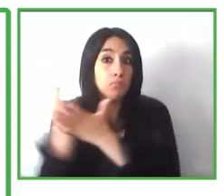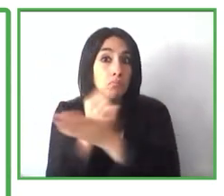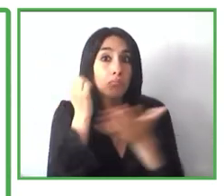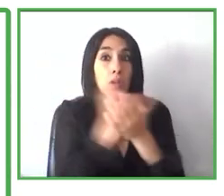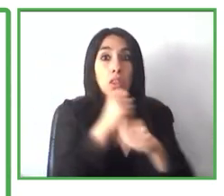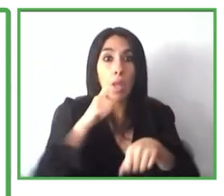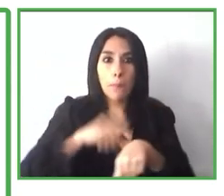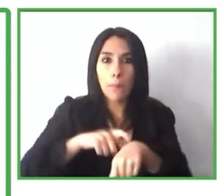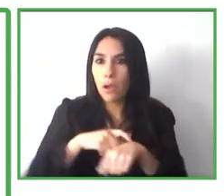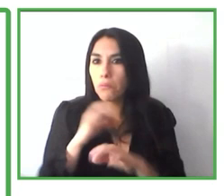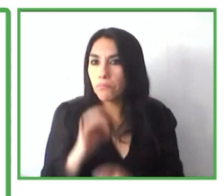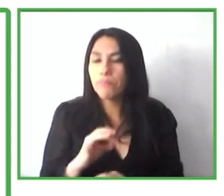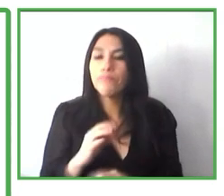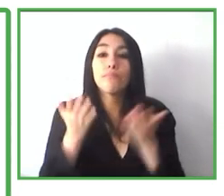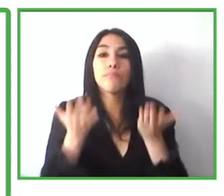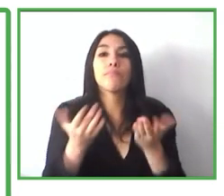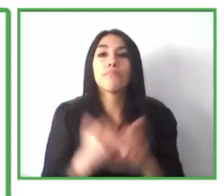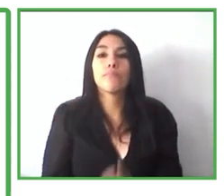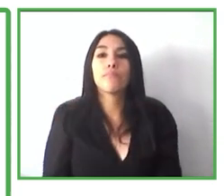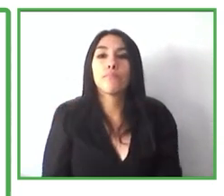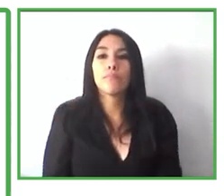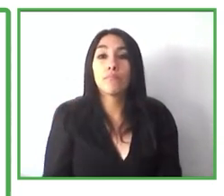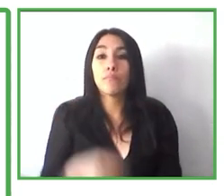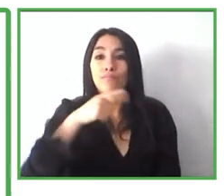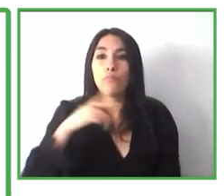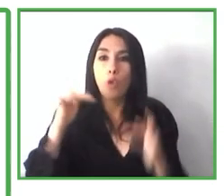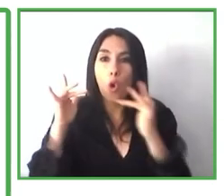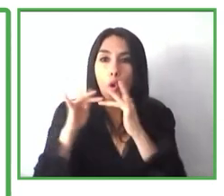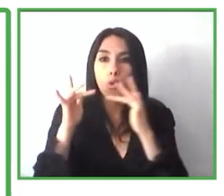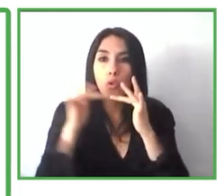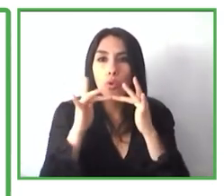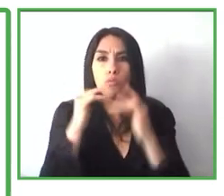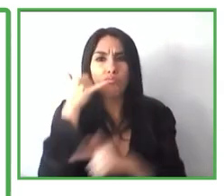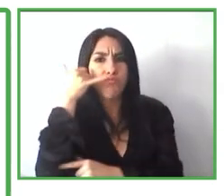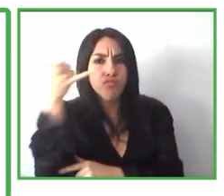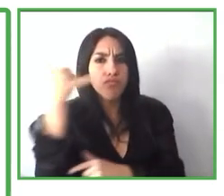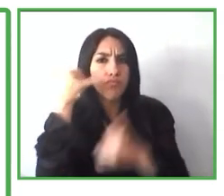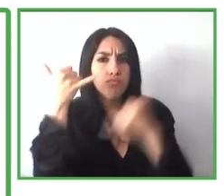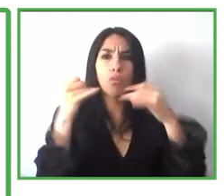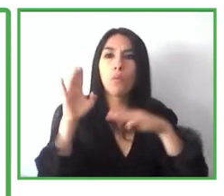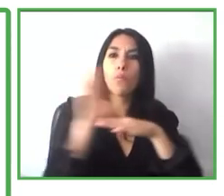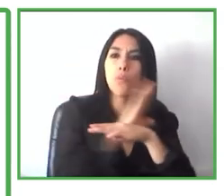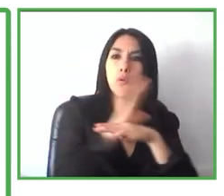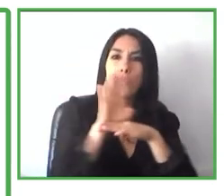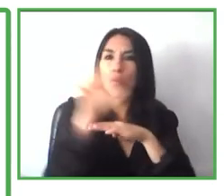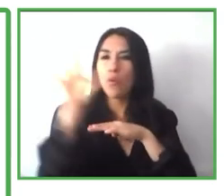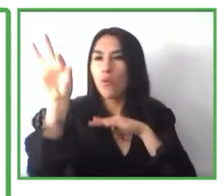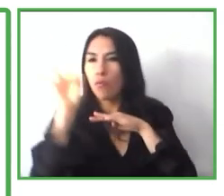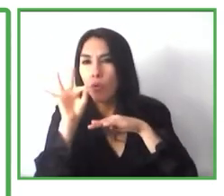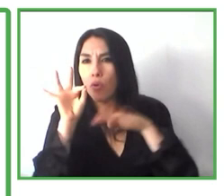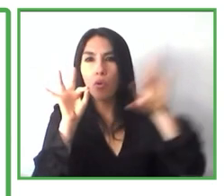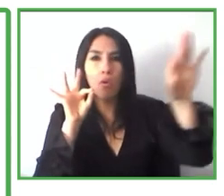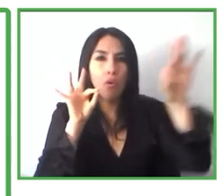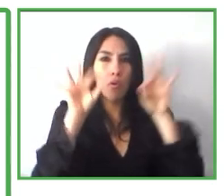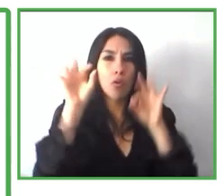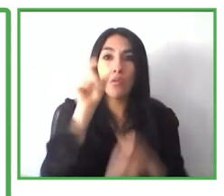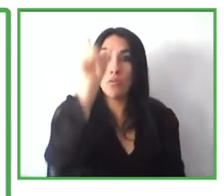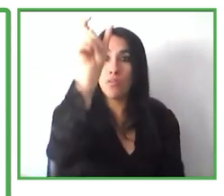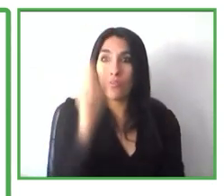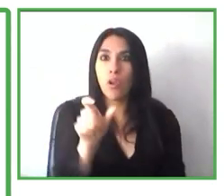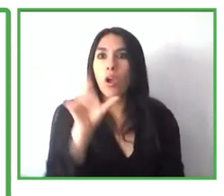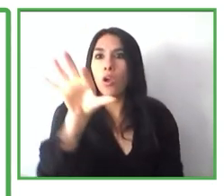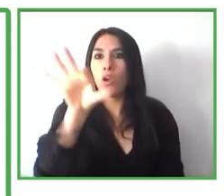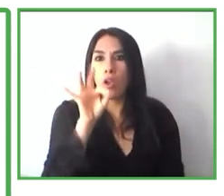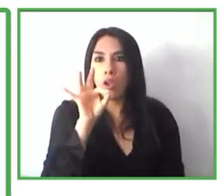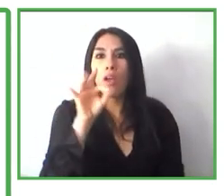años decidimos probar un nuevo sistema, donde dos instructores laborales se especializan en contactar a las empresas,